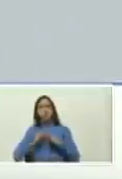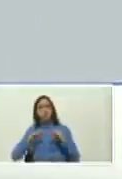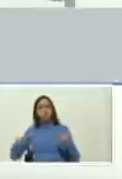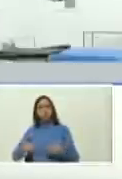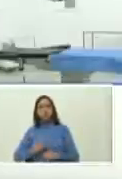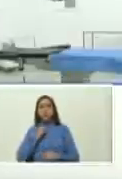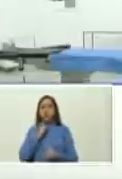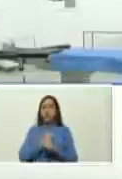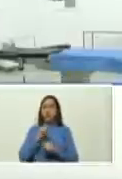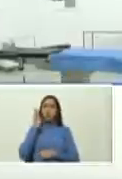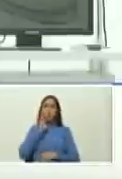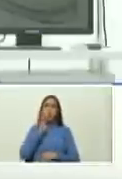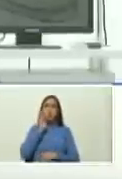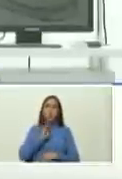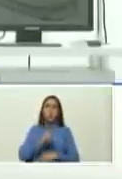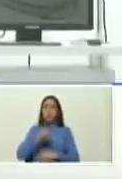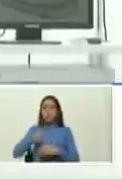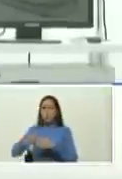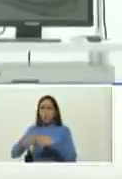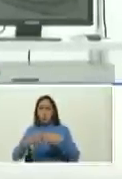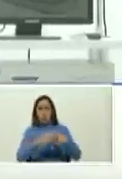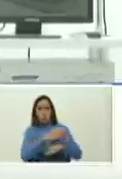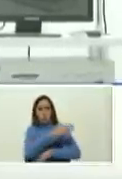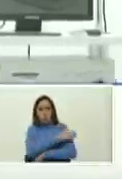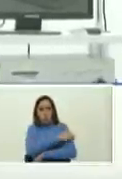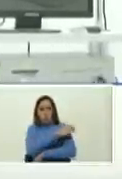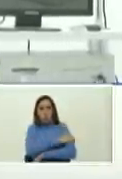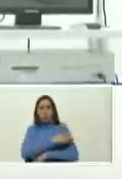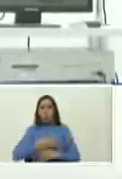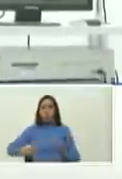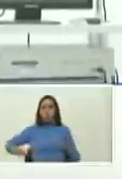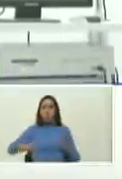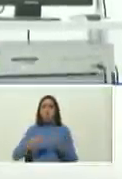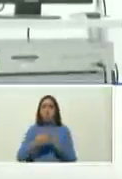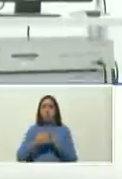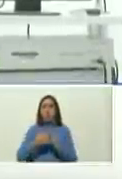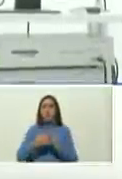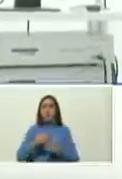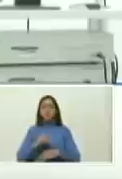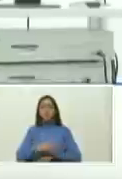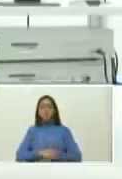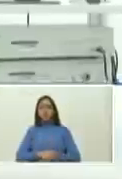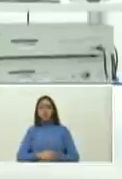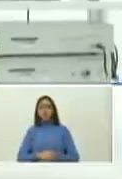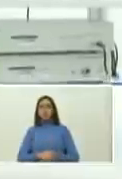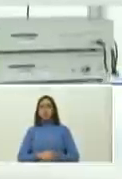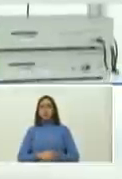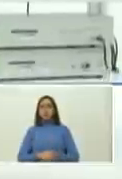trabajo sucio de esa derecha golpista y de los Estados Unidos de Norteamérica